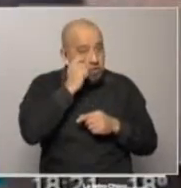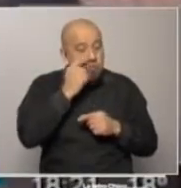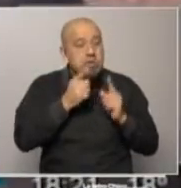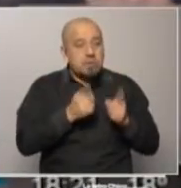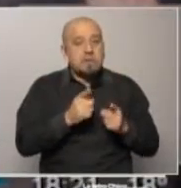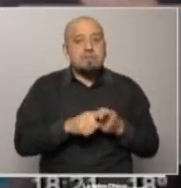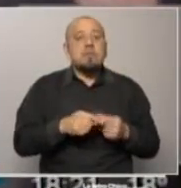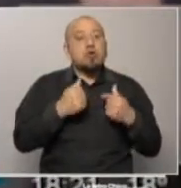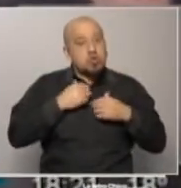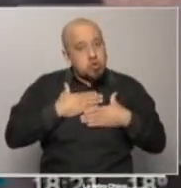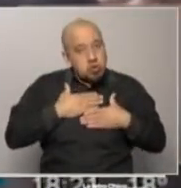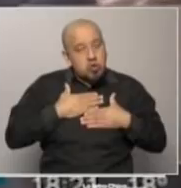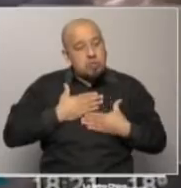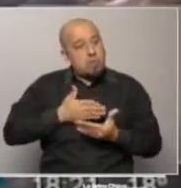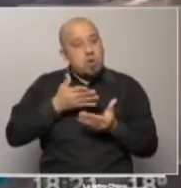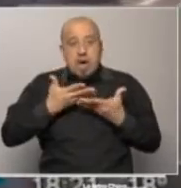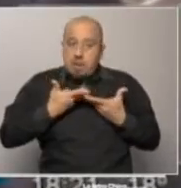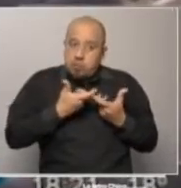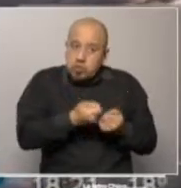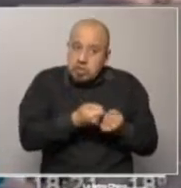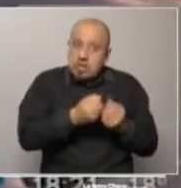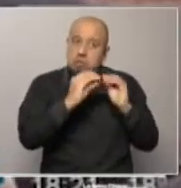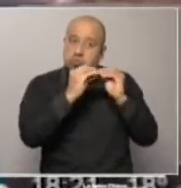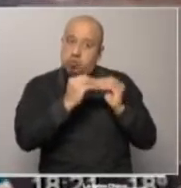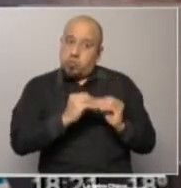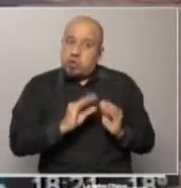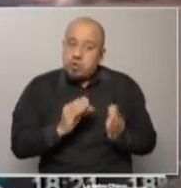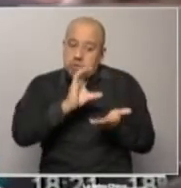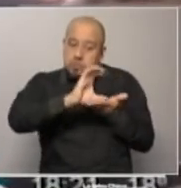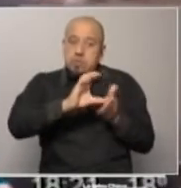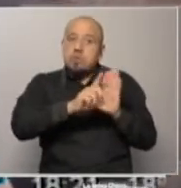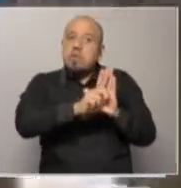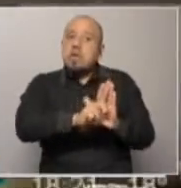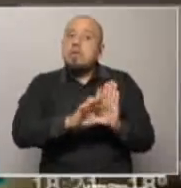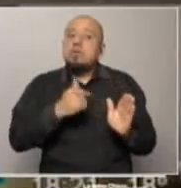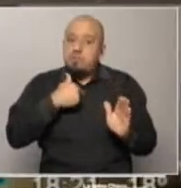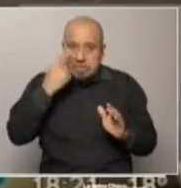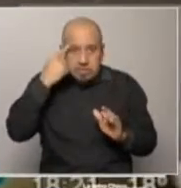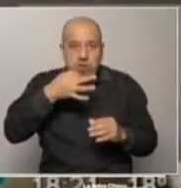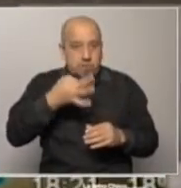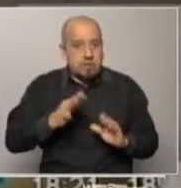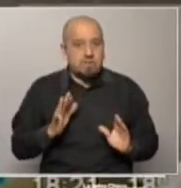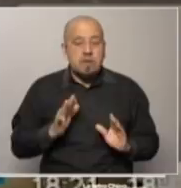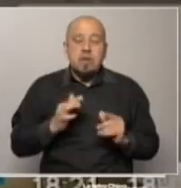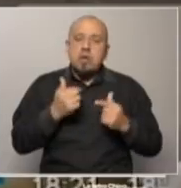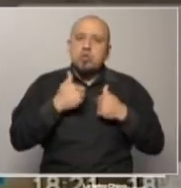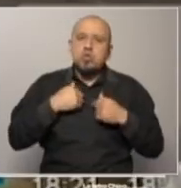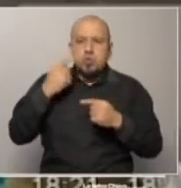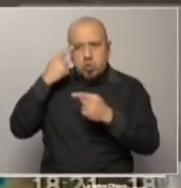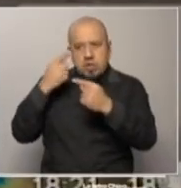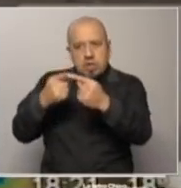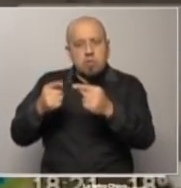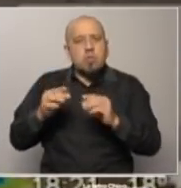Vamos a apoyar el presupuesto en la medida que lo entendamos conveniente para el país. Tener como un objetivo